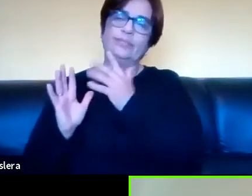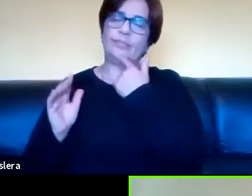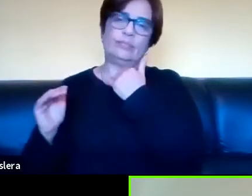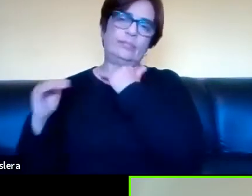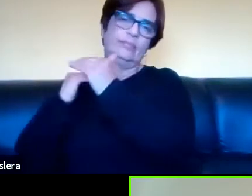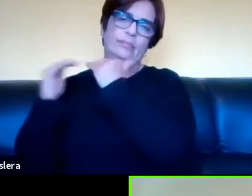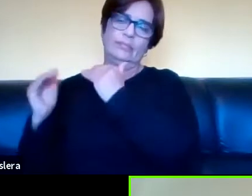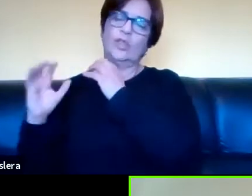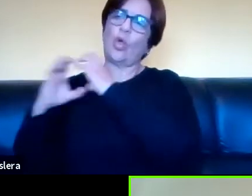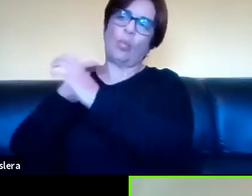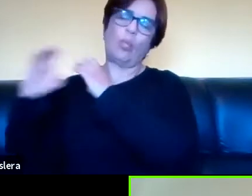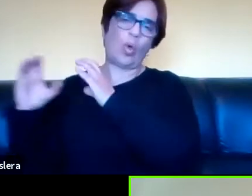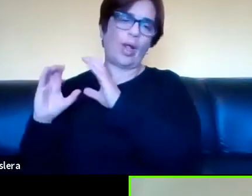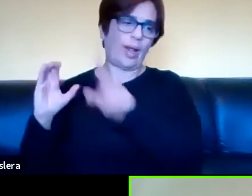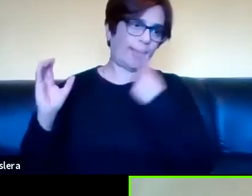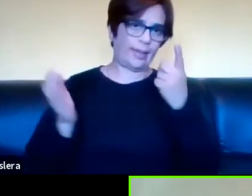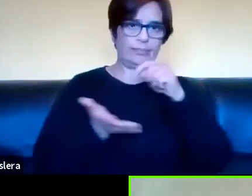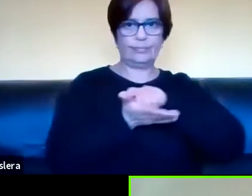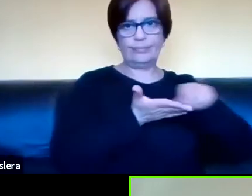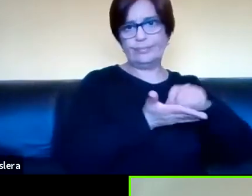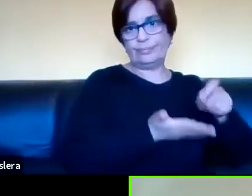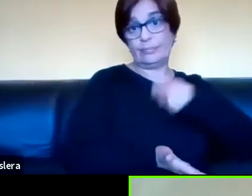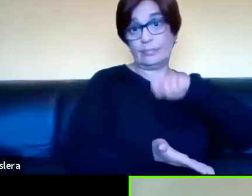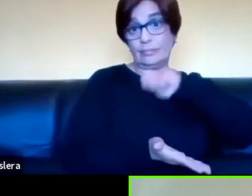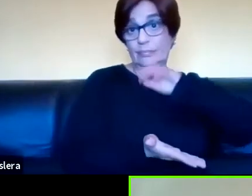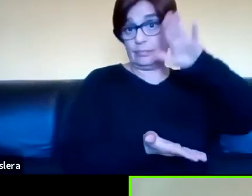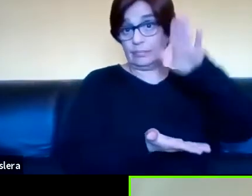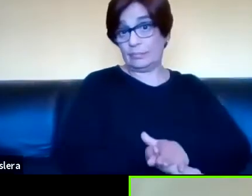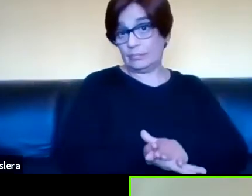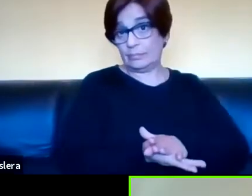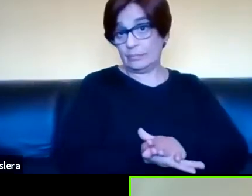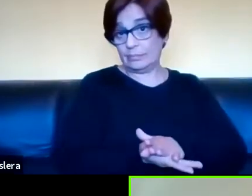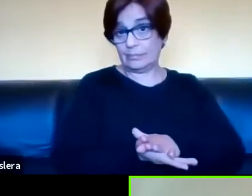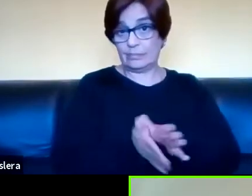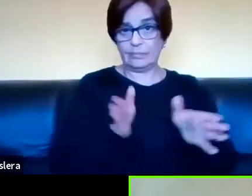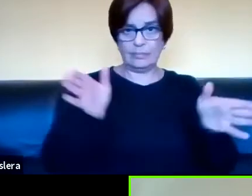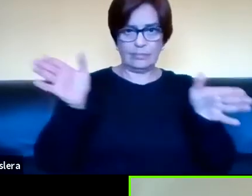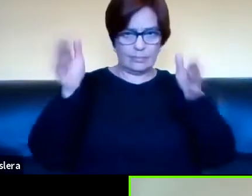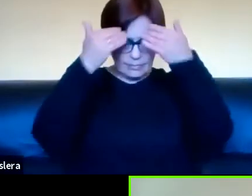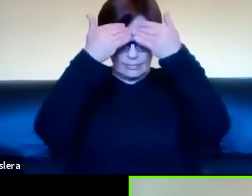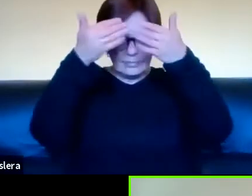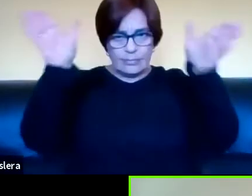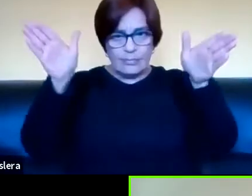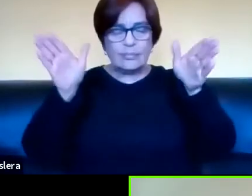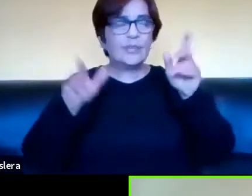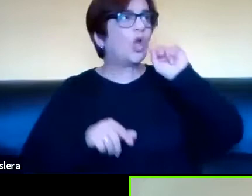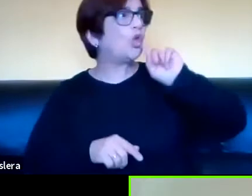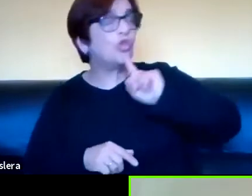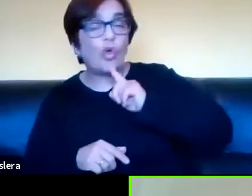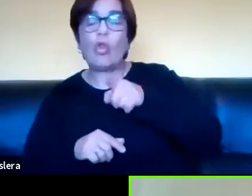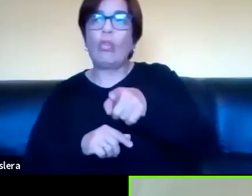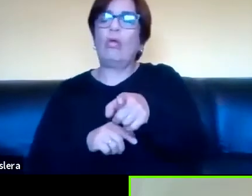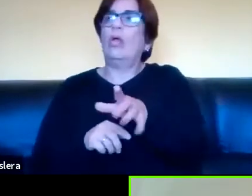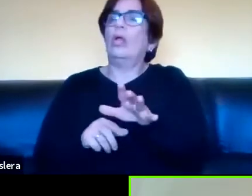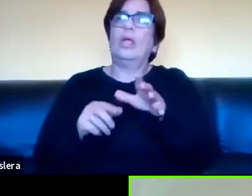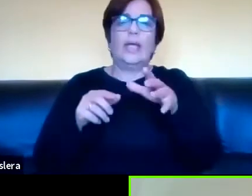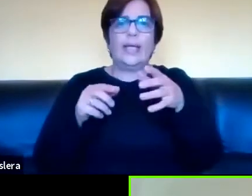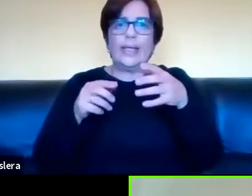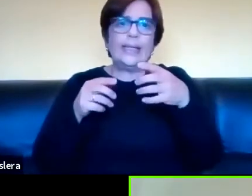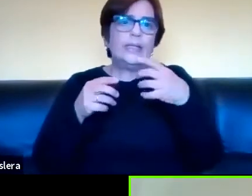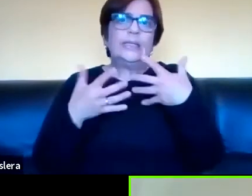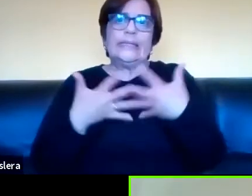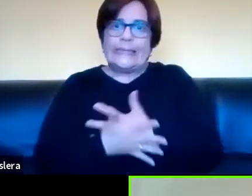y en la escritura se tenía que usar el español. Entonces, de alguna manera, los sordos de alguna manera estaban condenados en el sentido que hay un